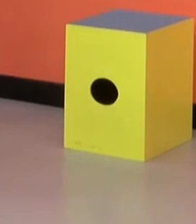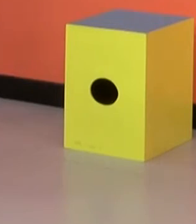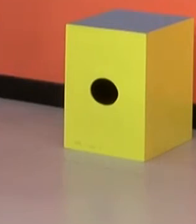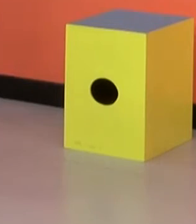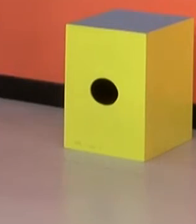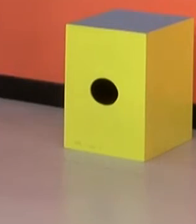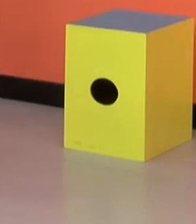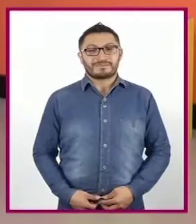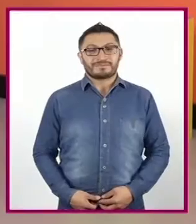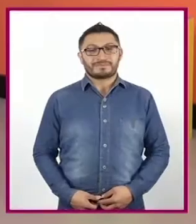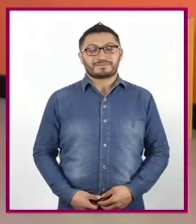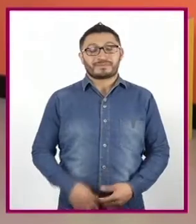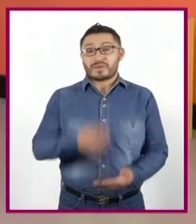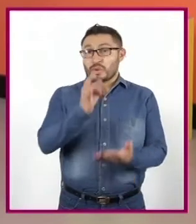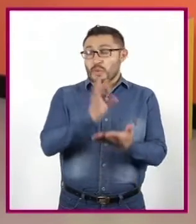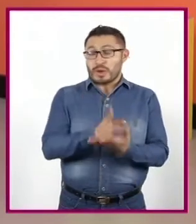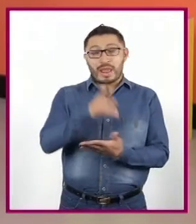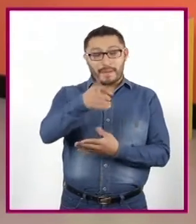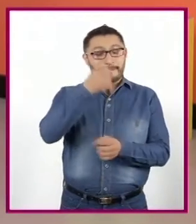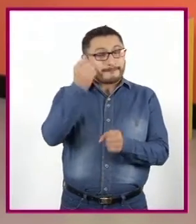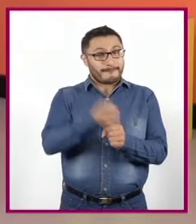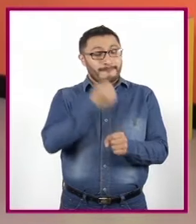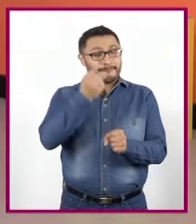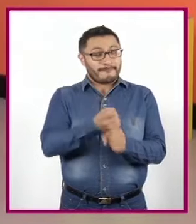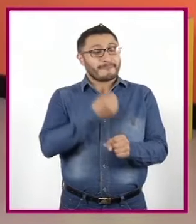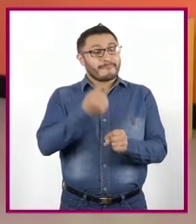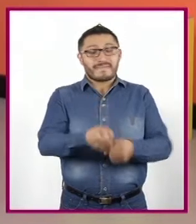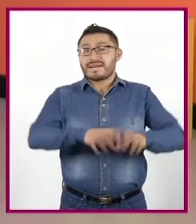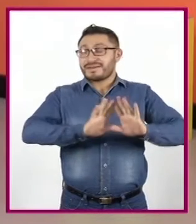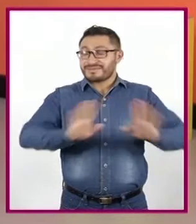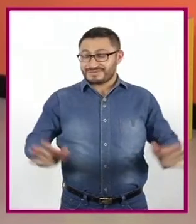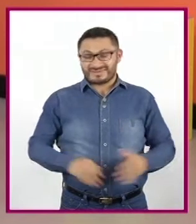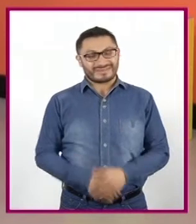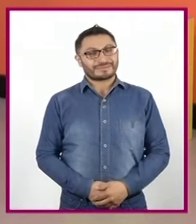Solo es cuestión de práctica Cuestión de práctica